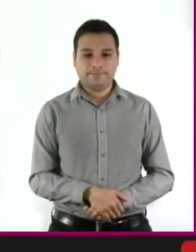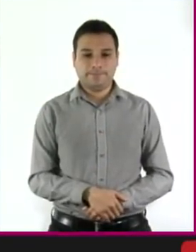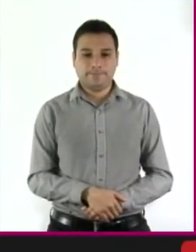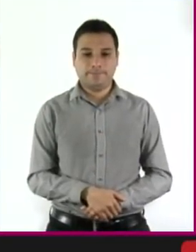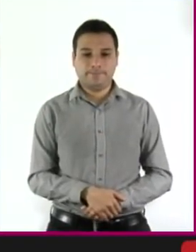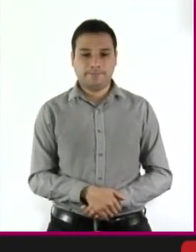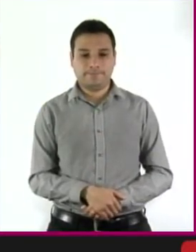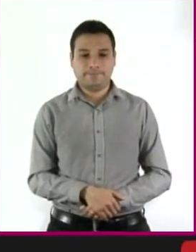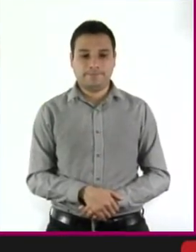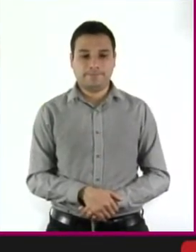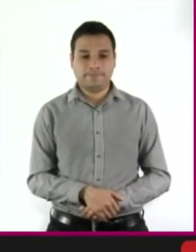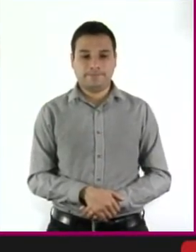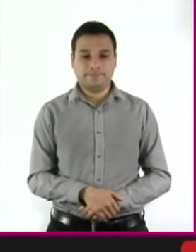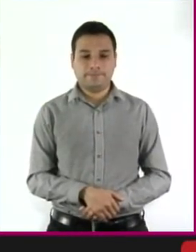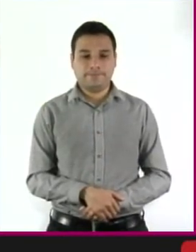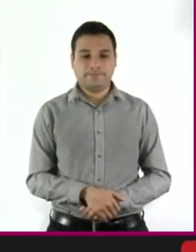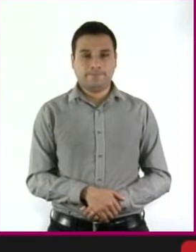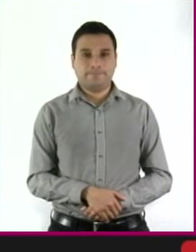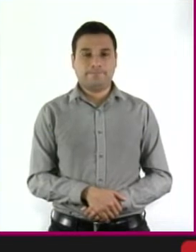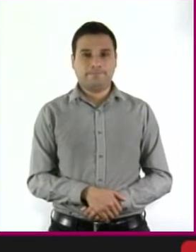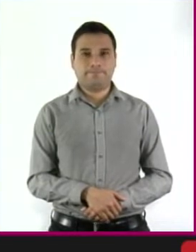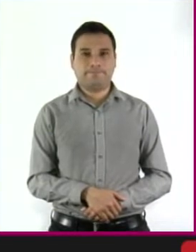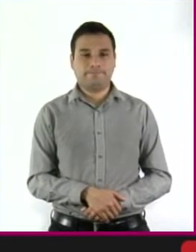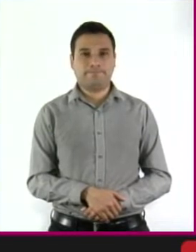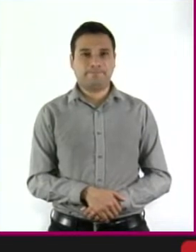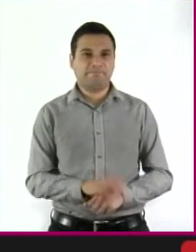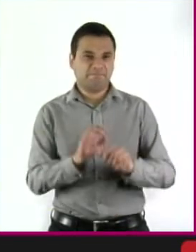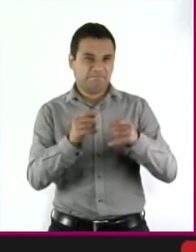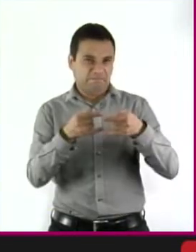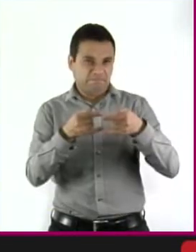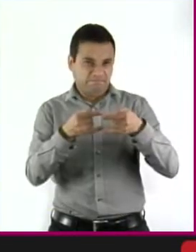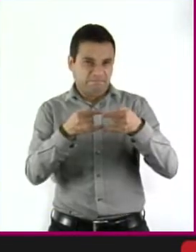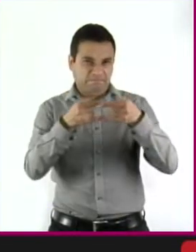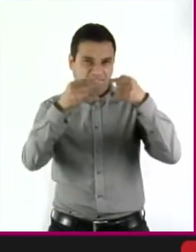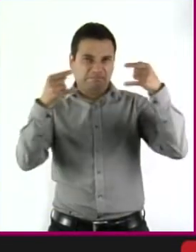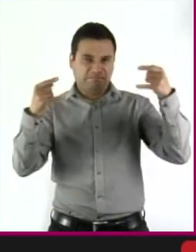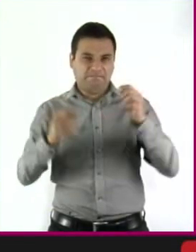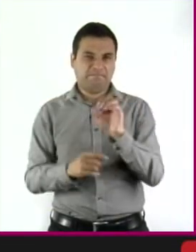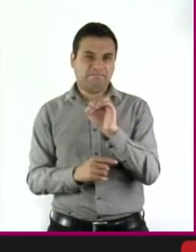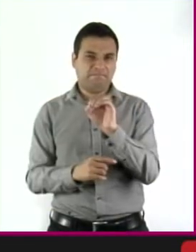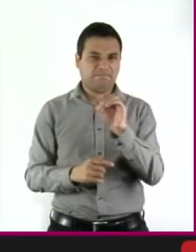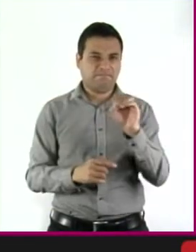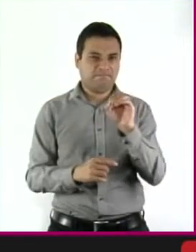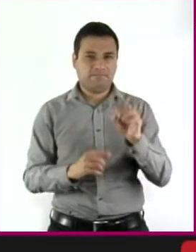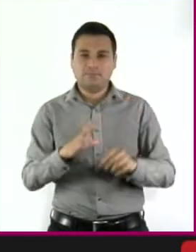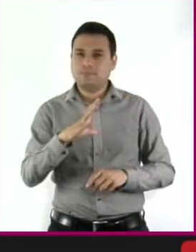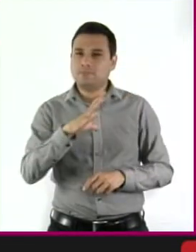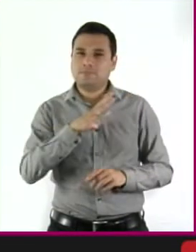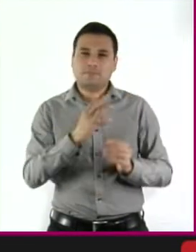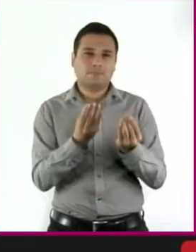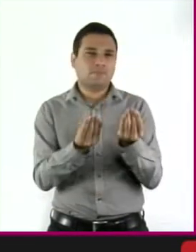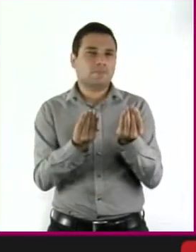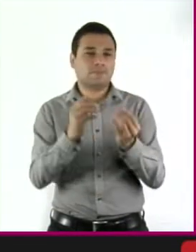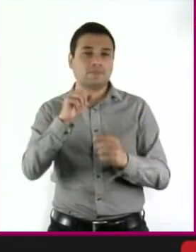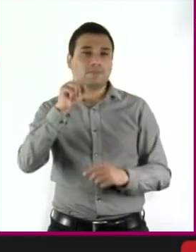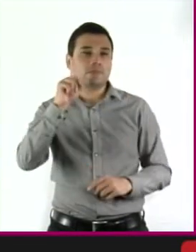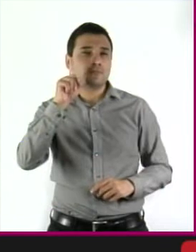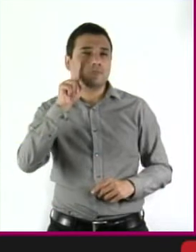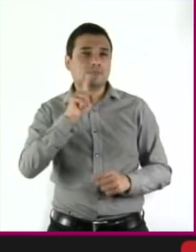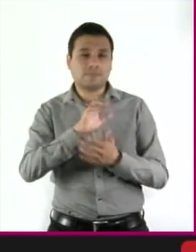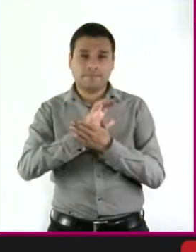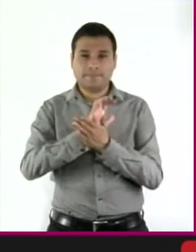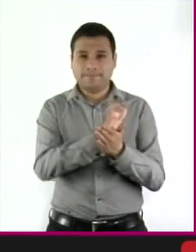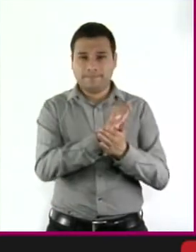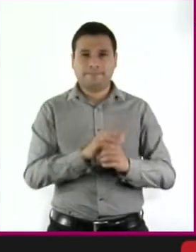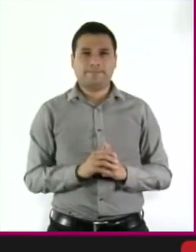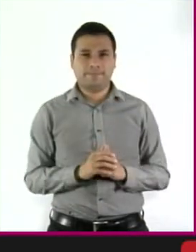La historia del pensamiento occidental está plagada de asunciones misóginas. El poeta